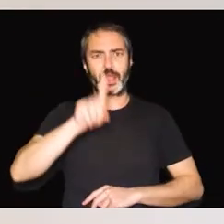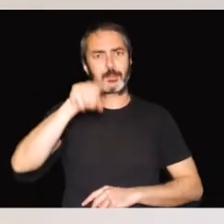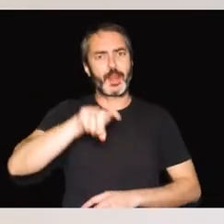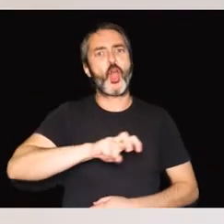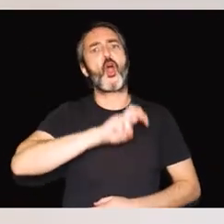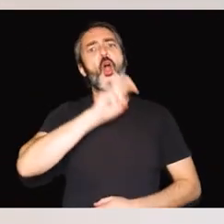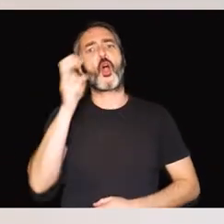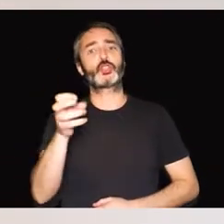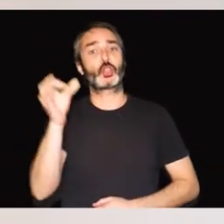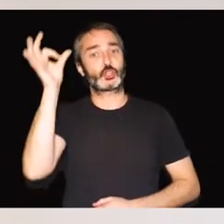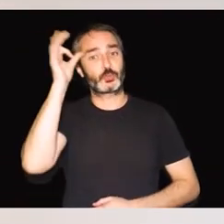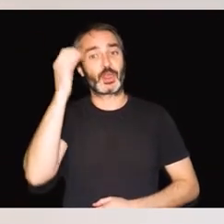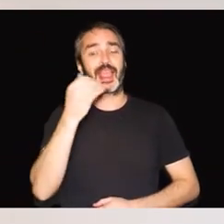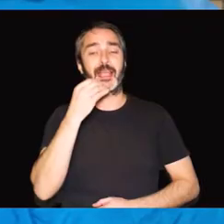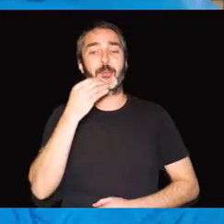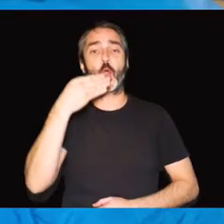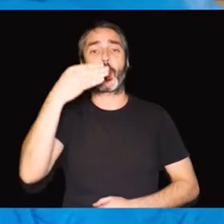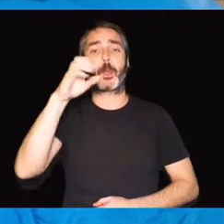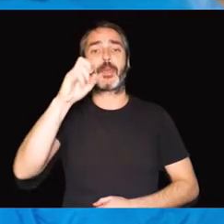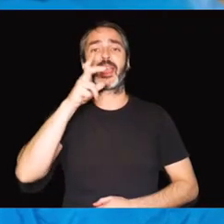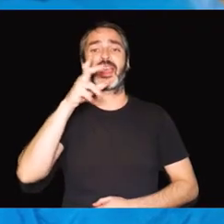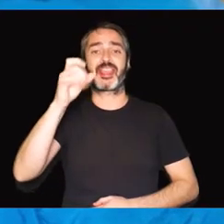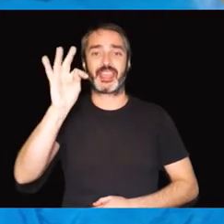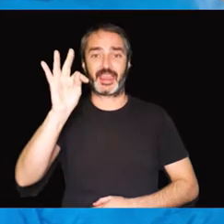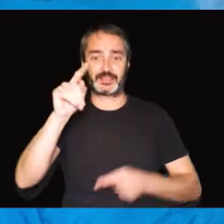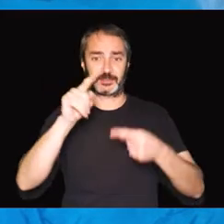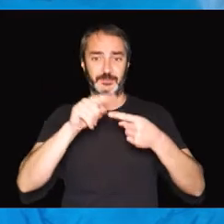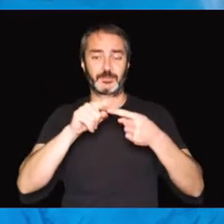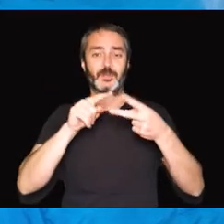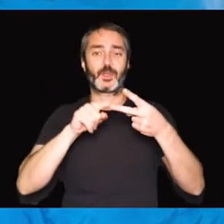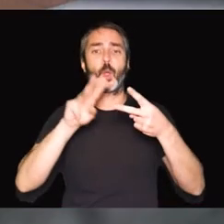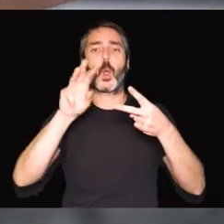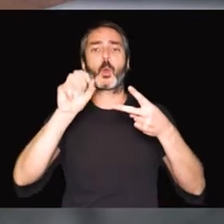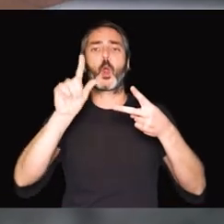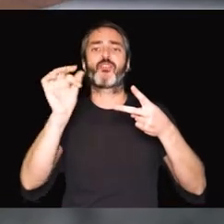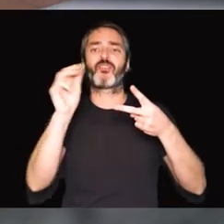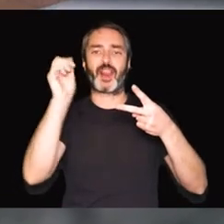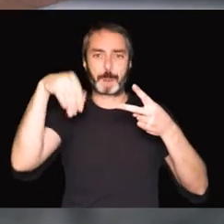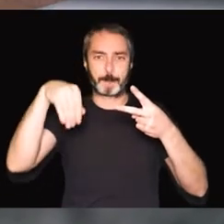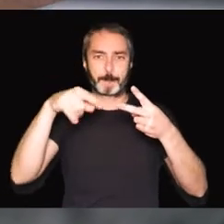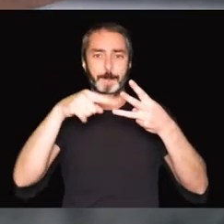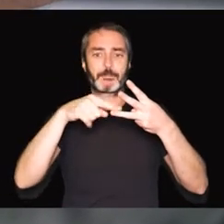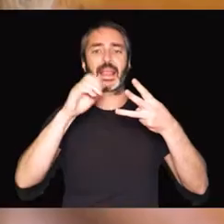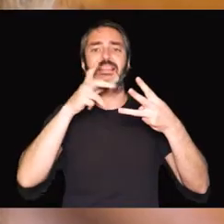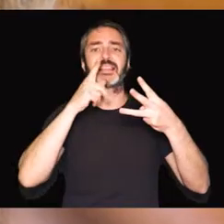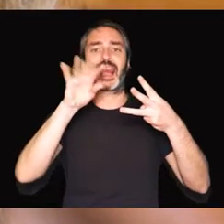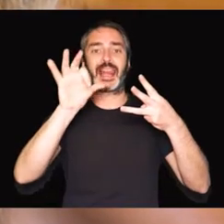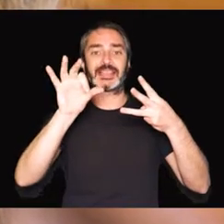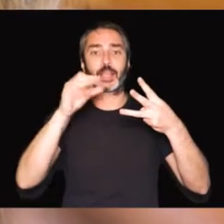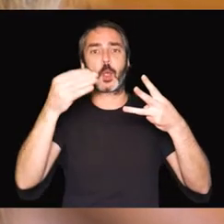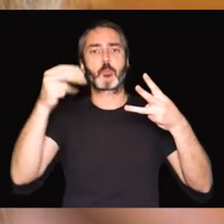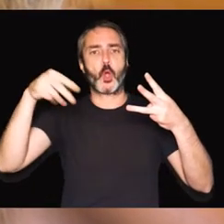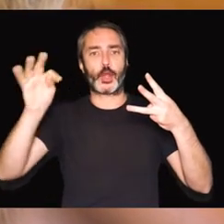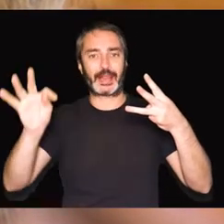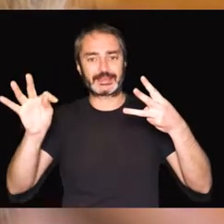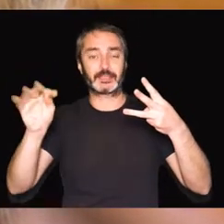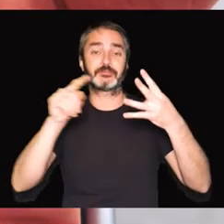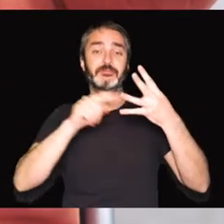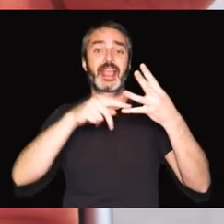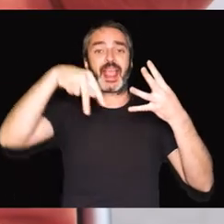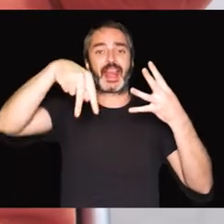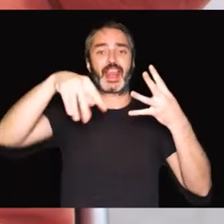también debemos hablar de otras como son el síndrome de Bessett, el síndrome de Wolfram, el síndrome de Charles Bonnet,